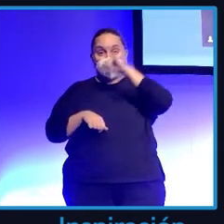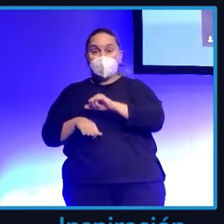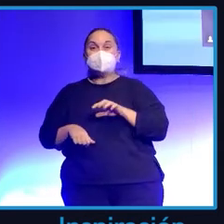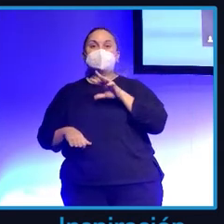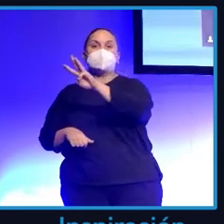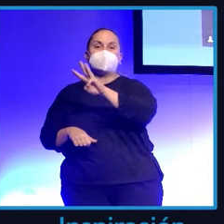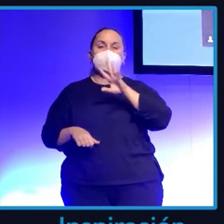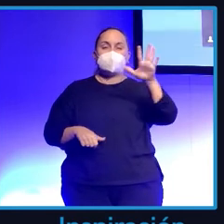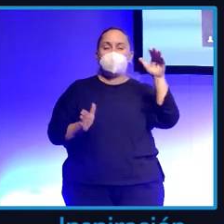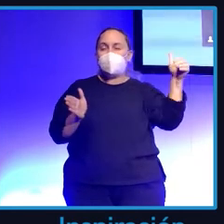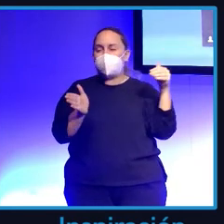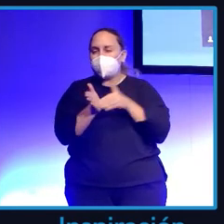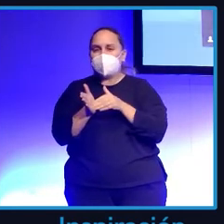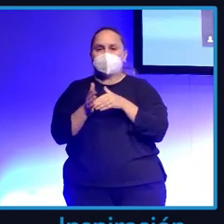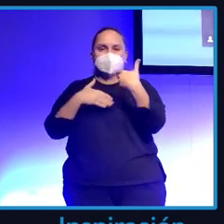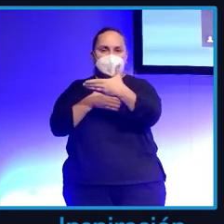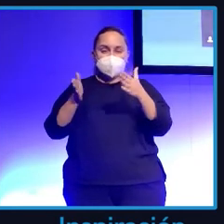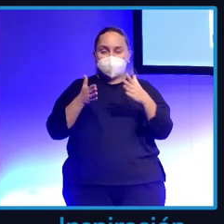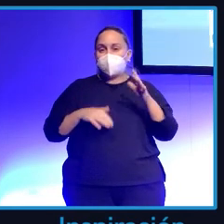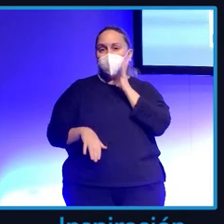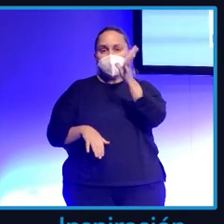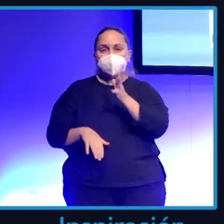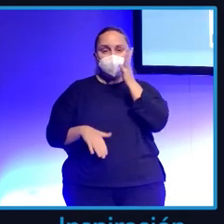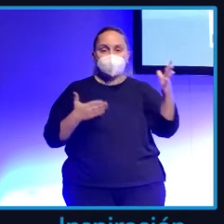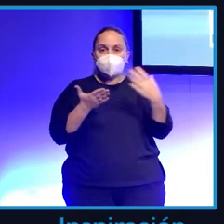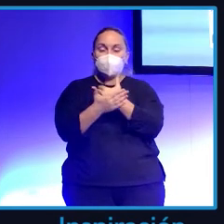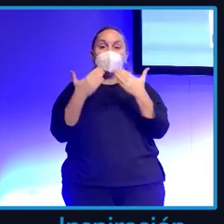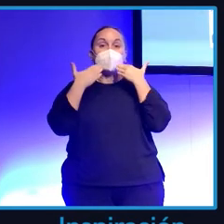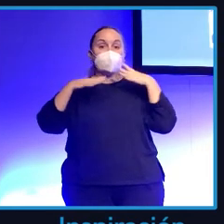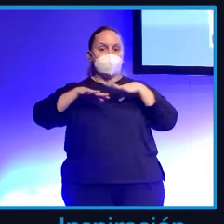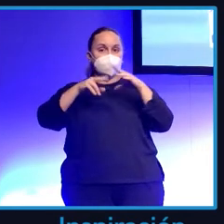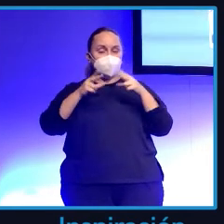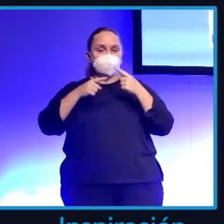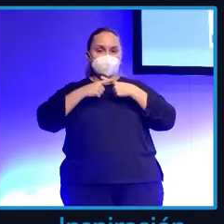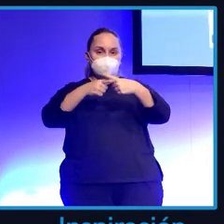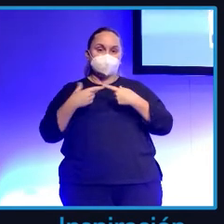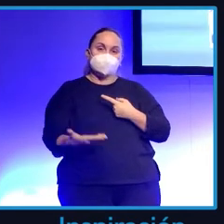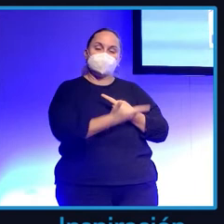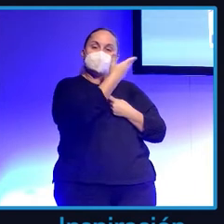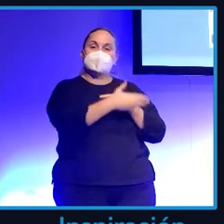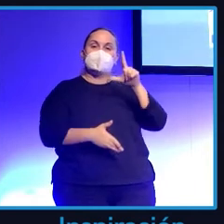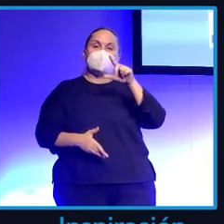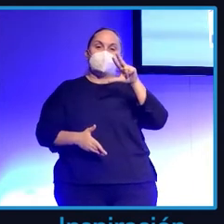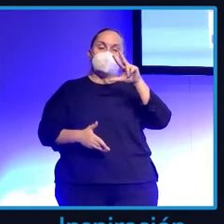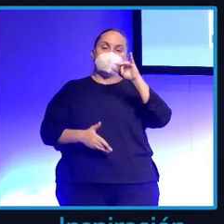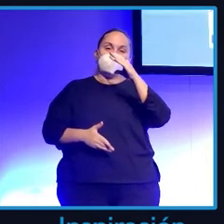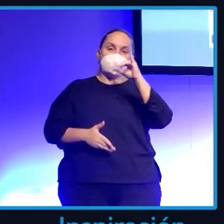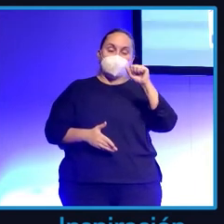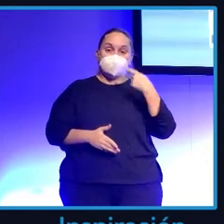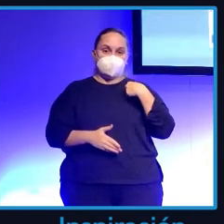Impresionante. Todo por las redes sociales, todo por la gente. Le estábamos enseñando lo que ocurría allí. Ese somos Lucía y yo. Nos metimos ahí en todo el fregado.